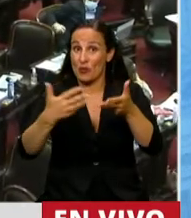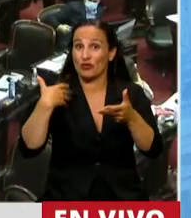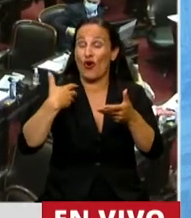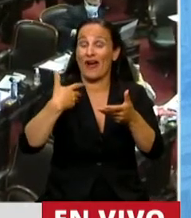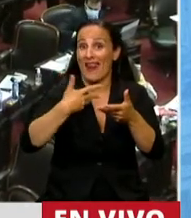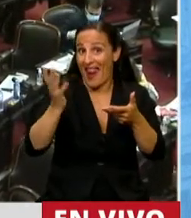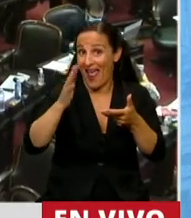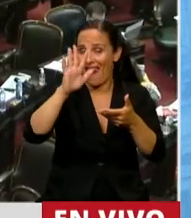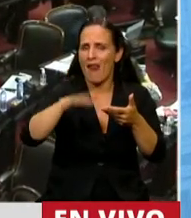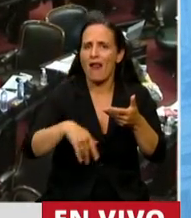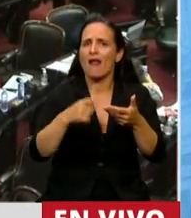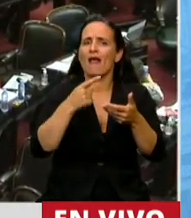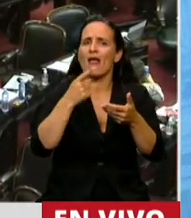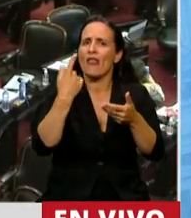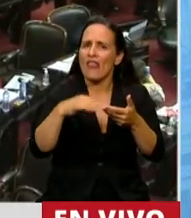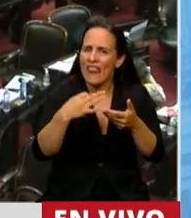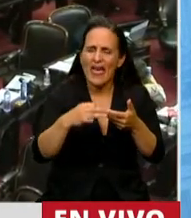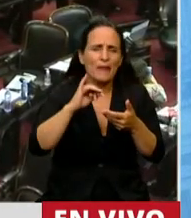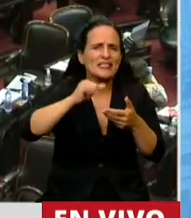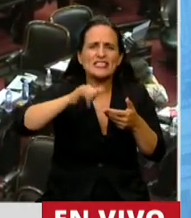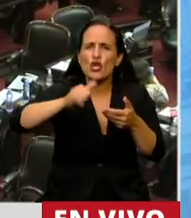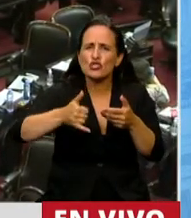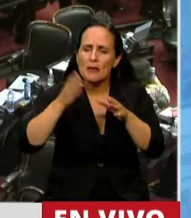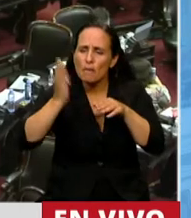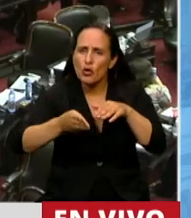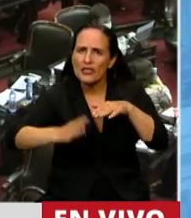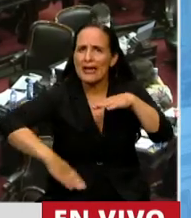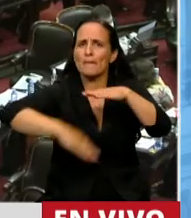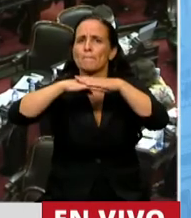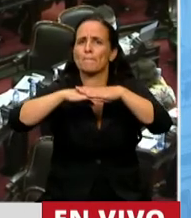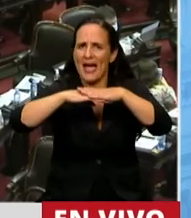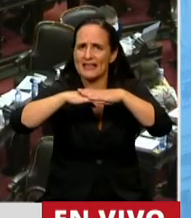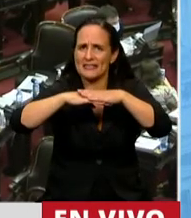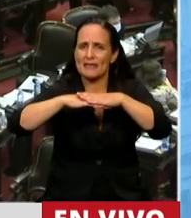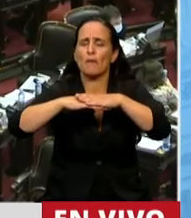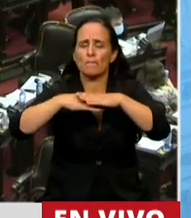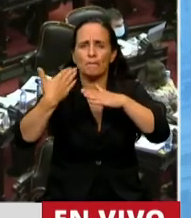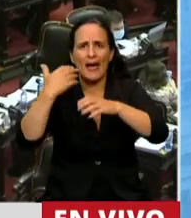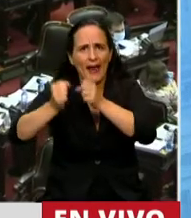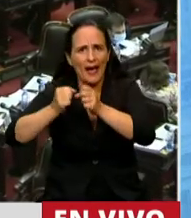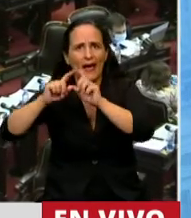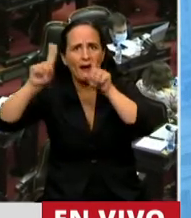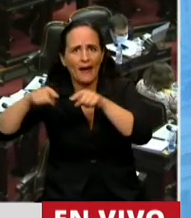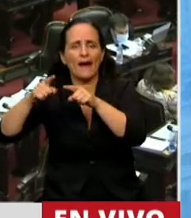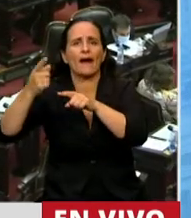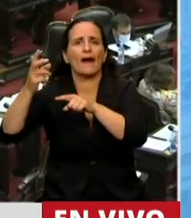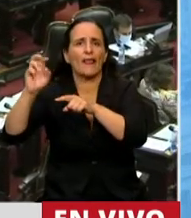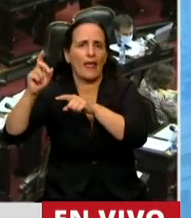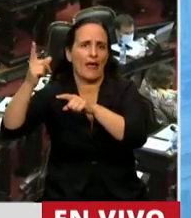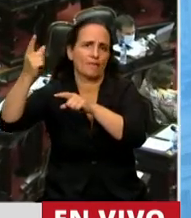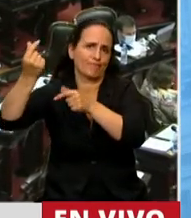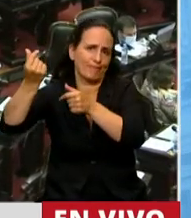cada ejercicio deberá prever un porcentaje máximo para la emisión de títulos públicos en moneda extranjera y bajo